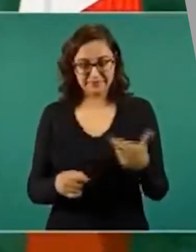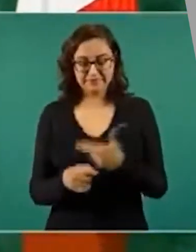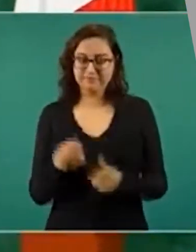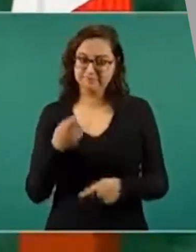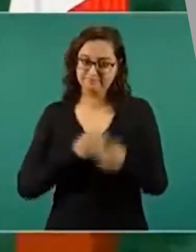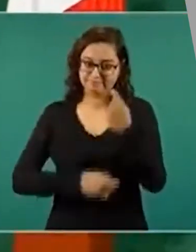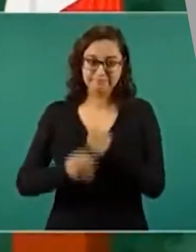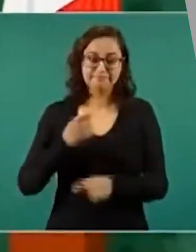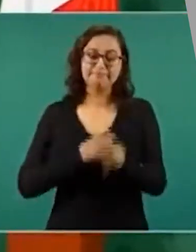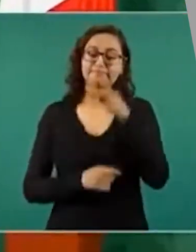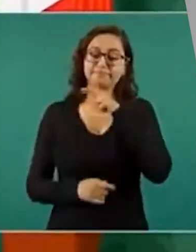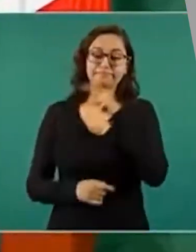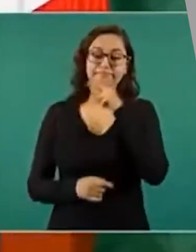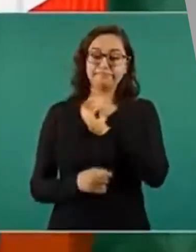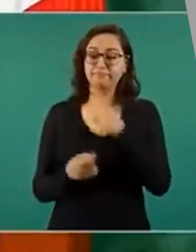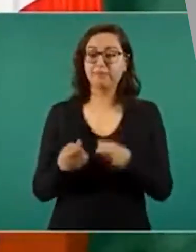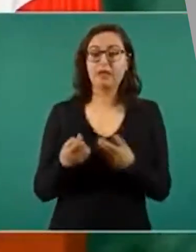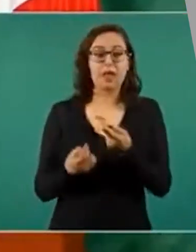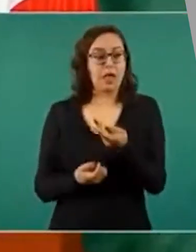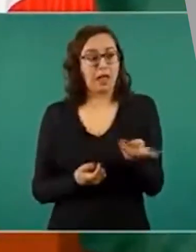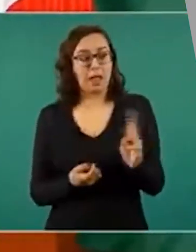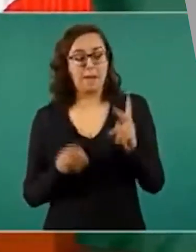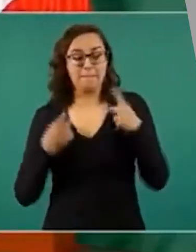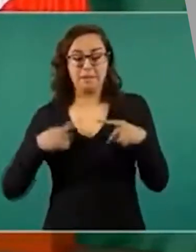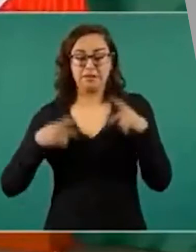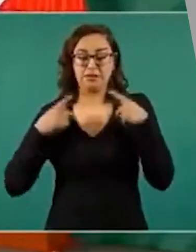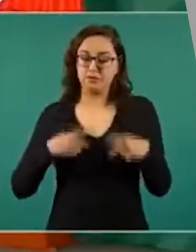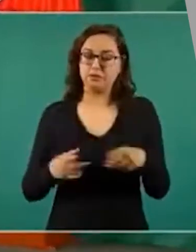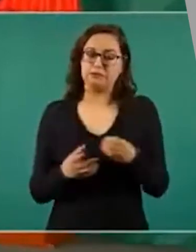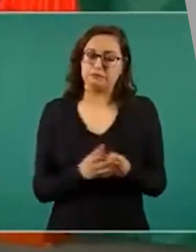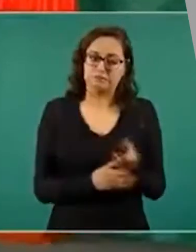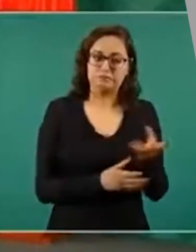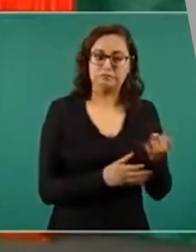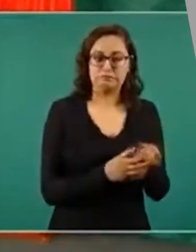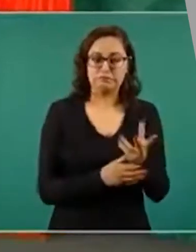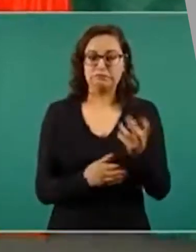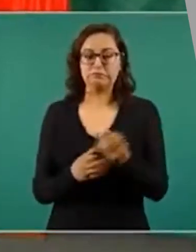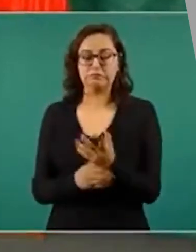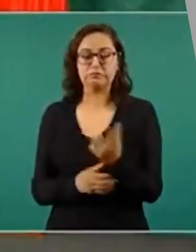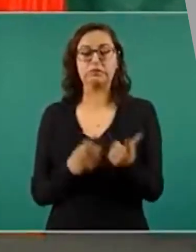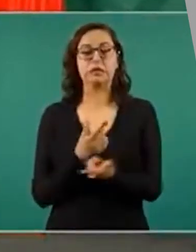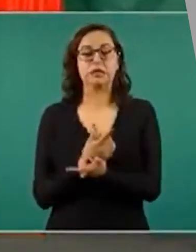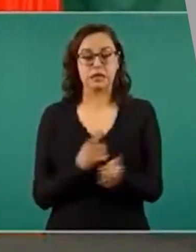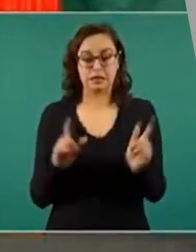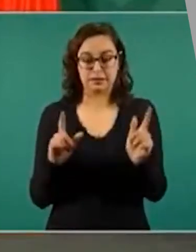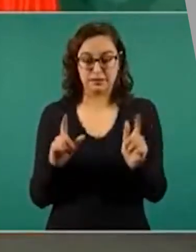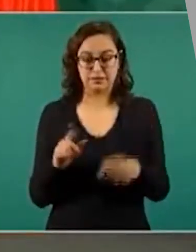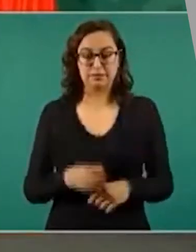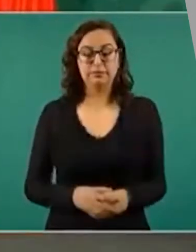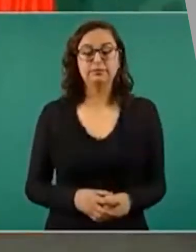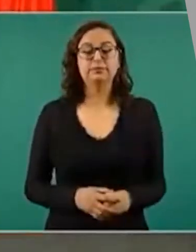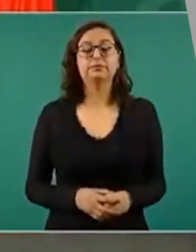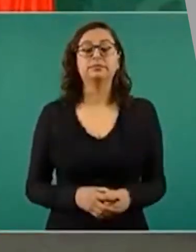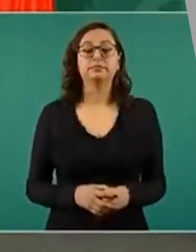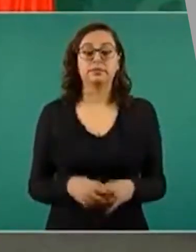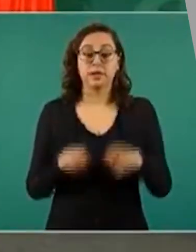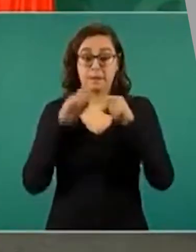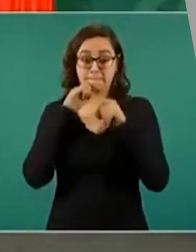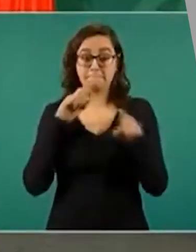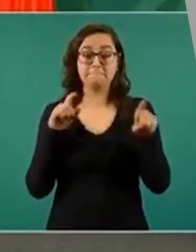a muchas personas. Ya lo están haciendo gobiernos estatales,